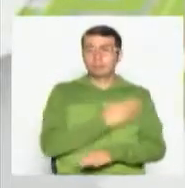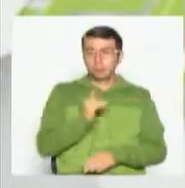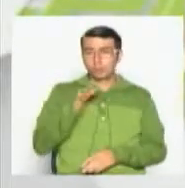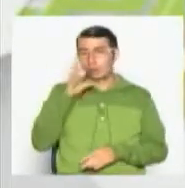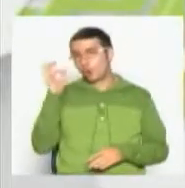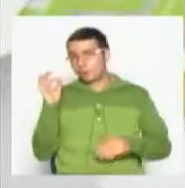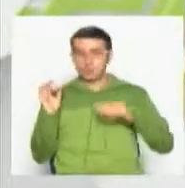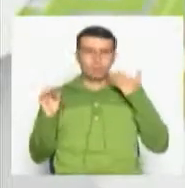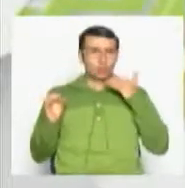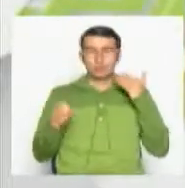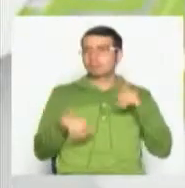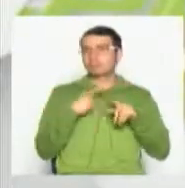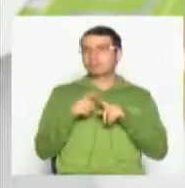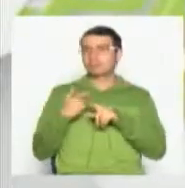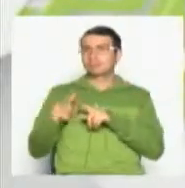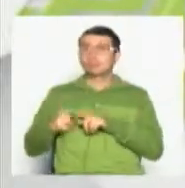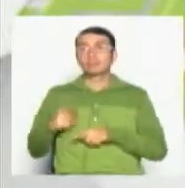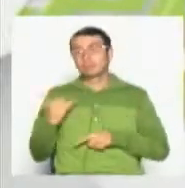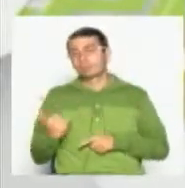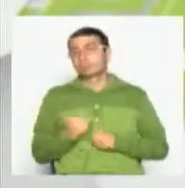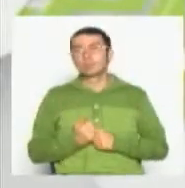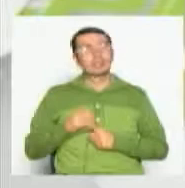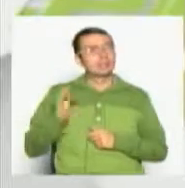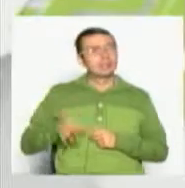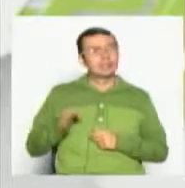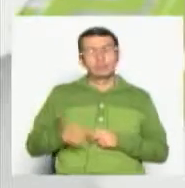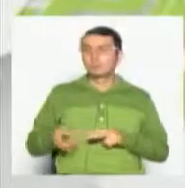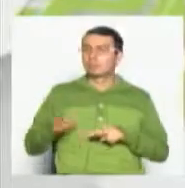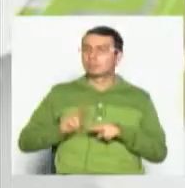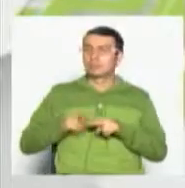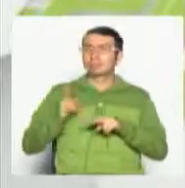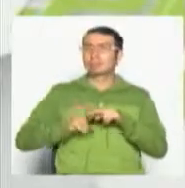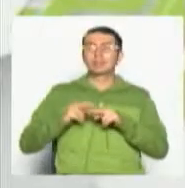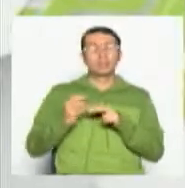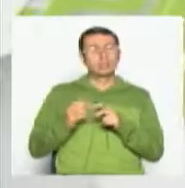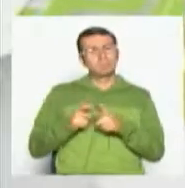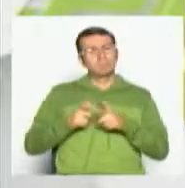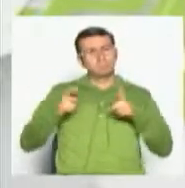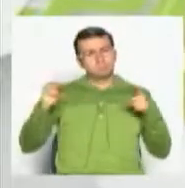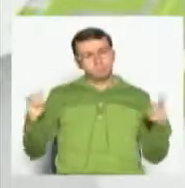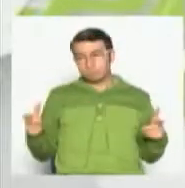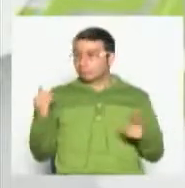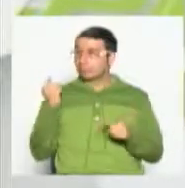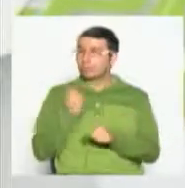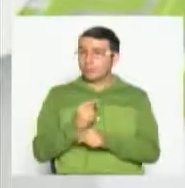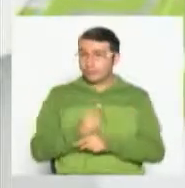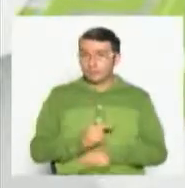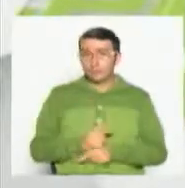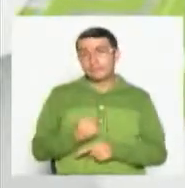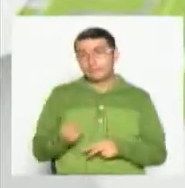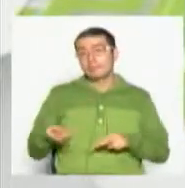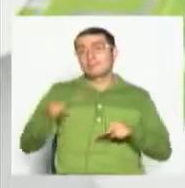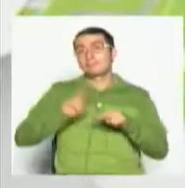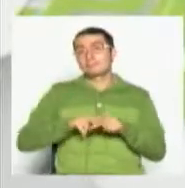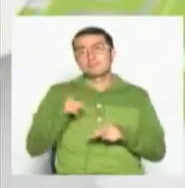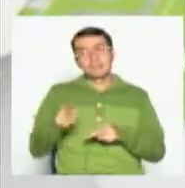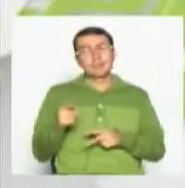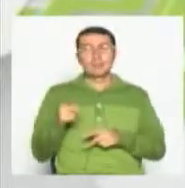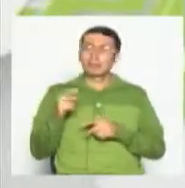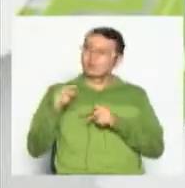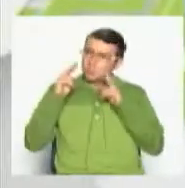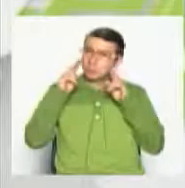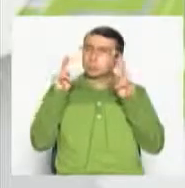y cada vez más pues se globaliza, cada vez más se hace más popular y hace parte